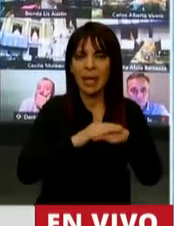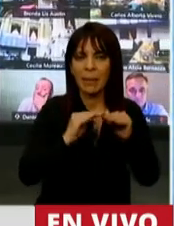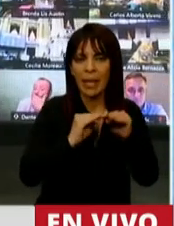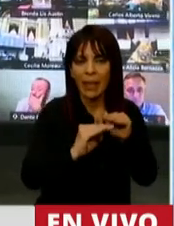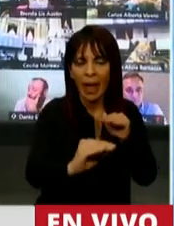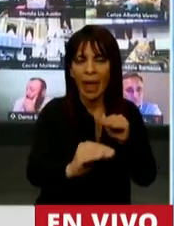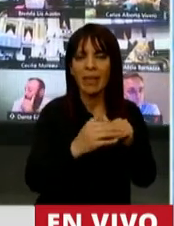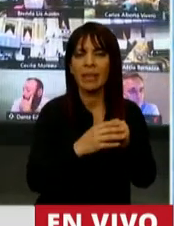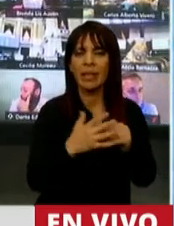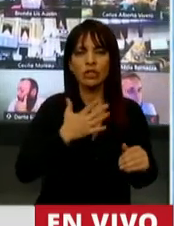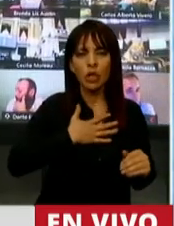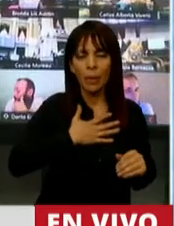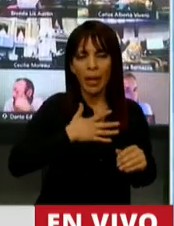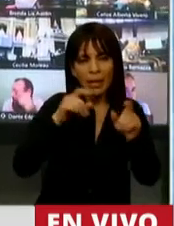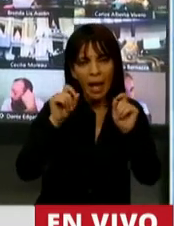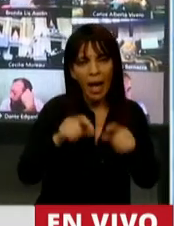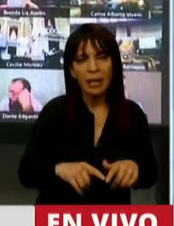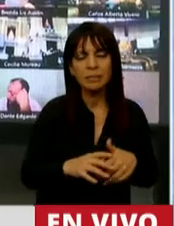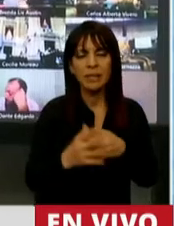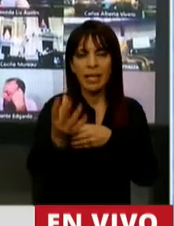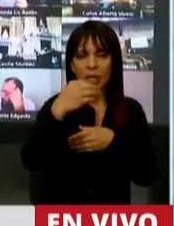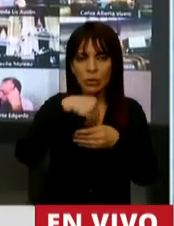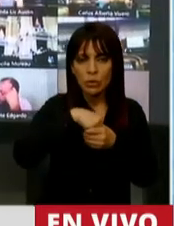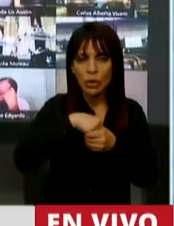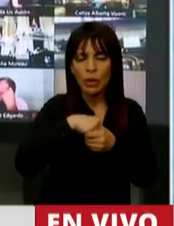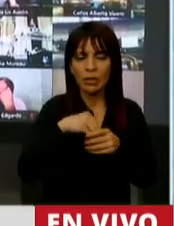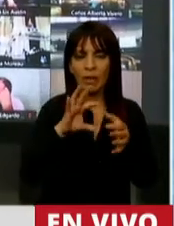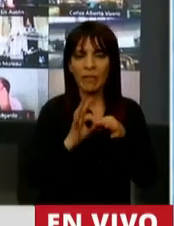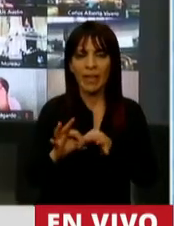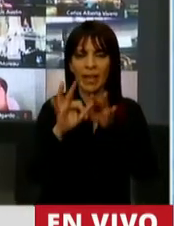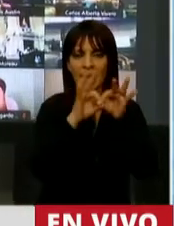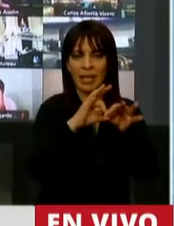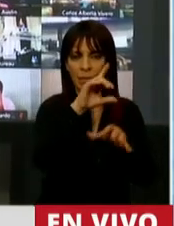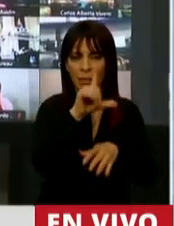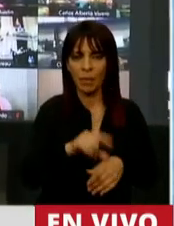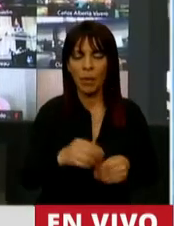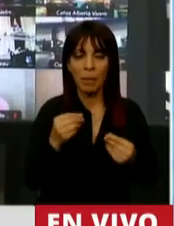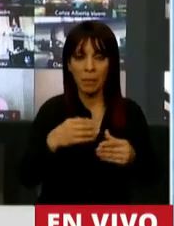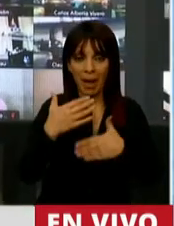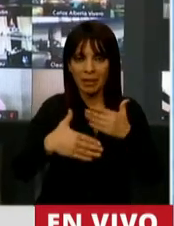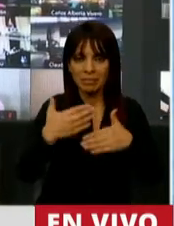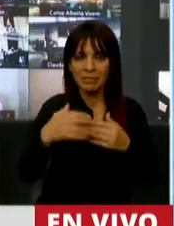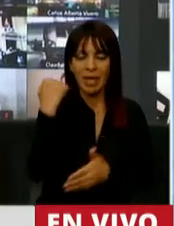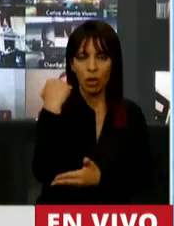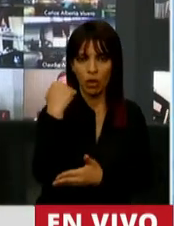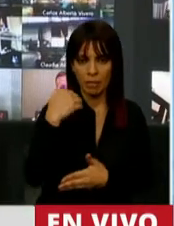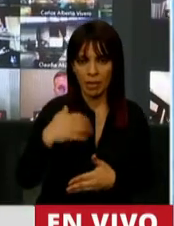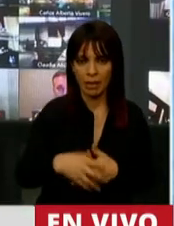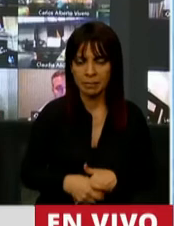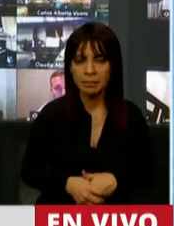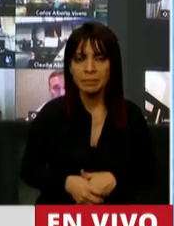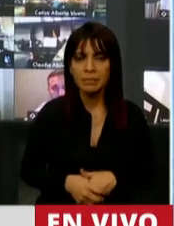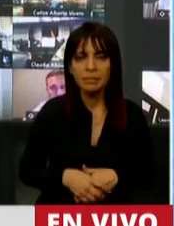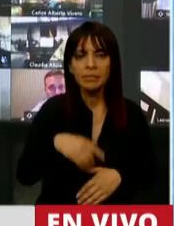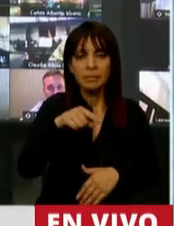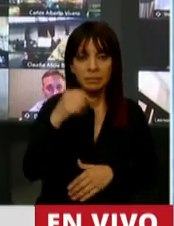federalismo, la soberanía y la inclusión, para lograr la recuperación económica. Y esa recuperación económica,